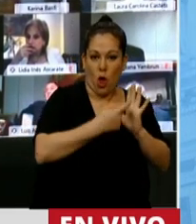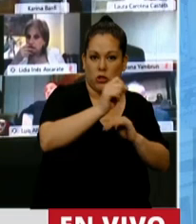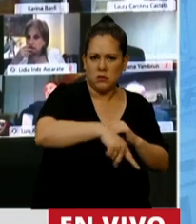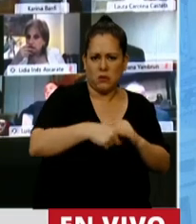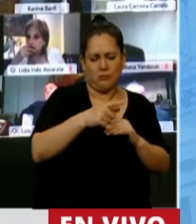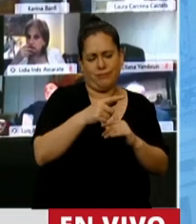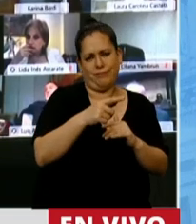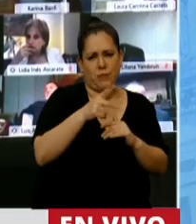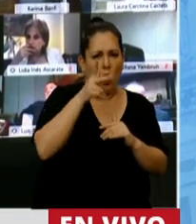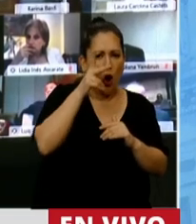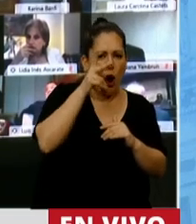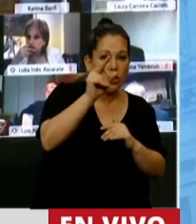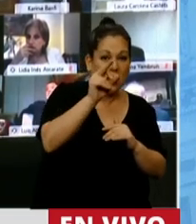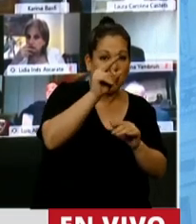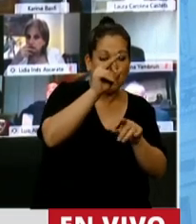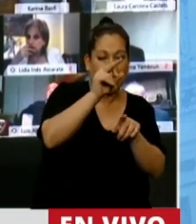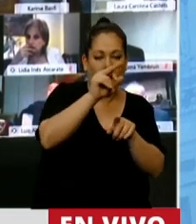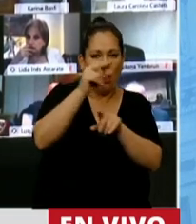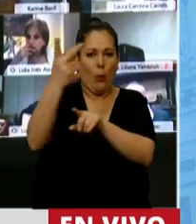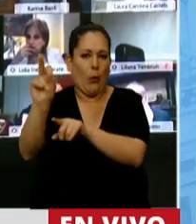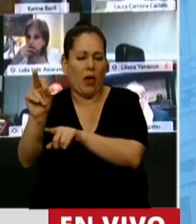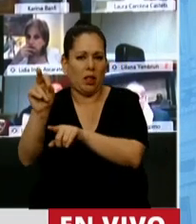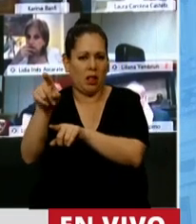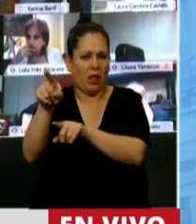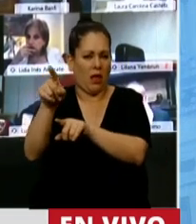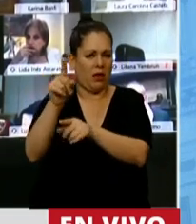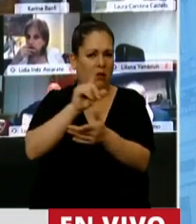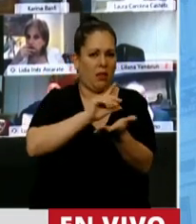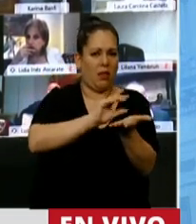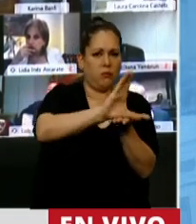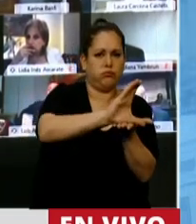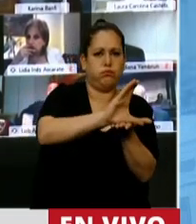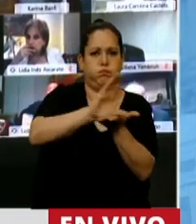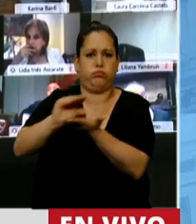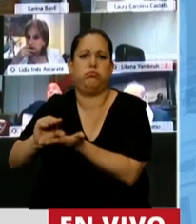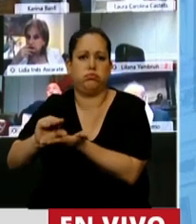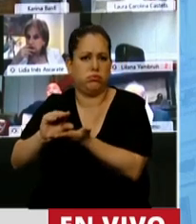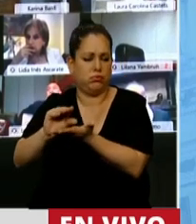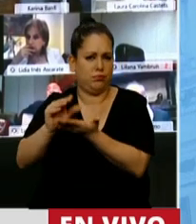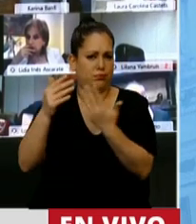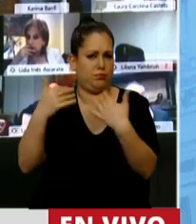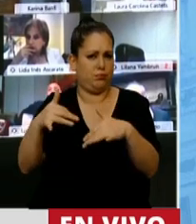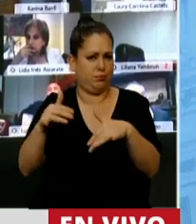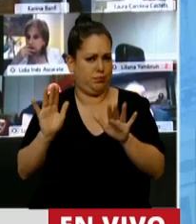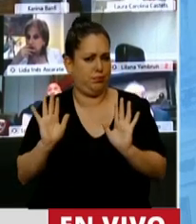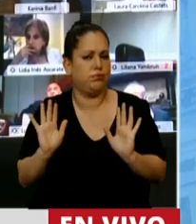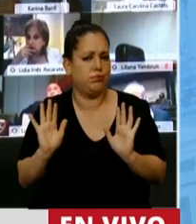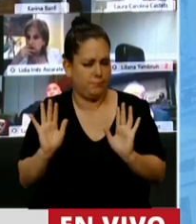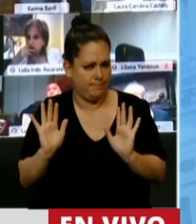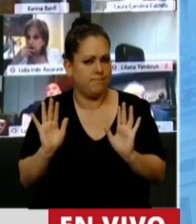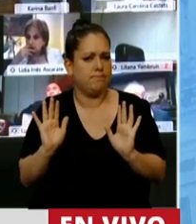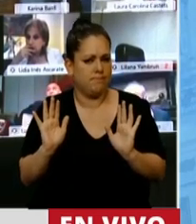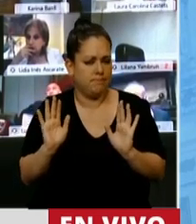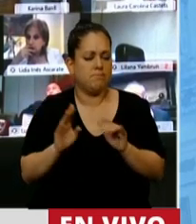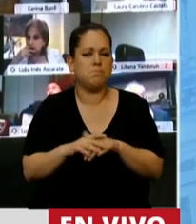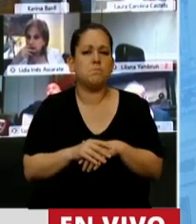de 80 a 20, en contra de la asignación de este fondo para el interior. De paso, les pido